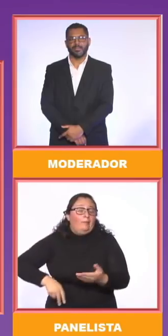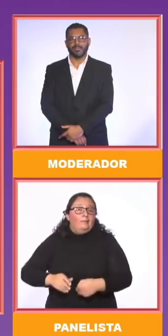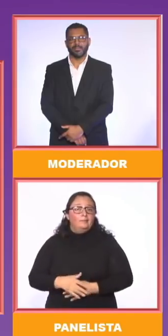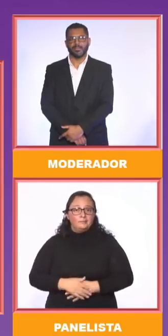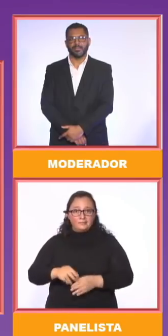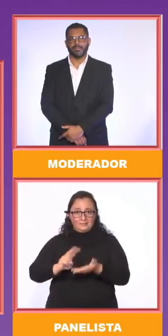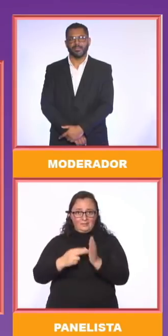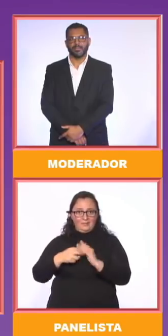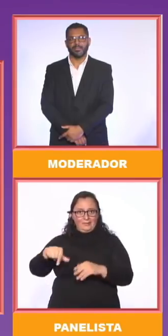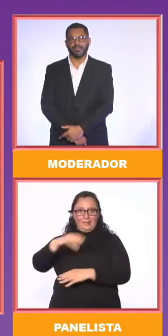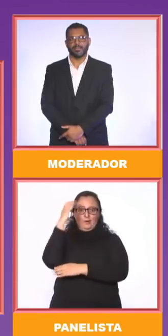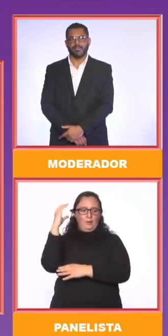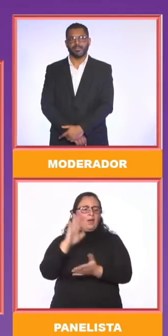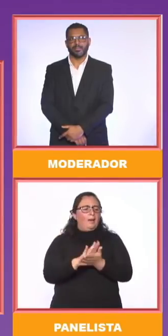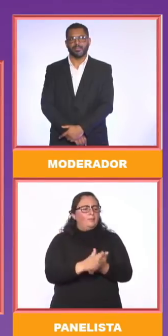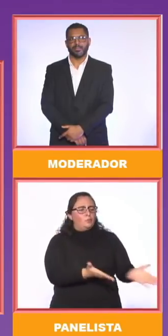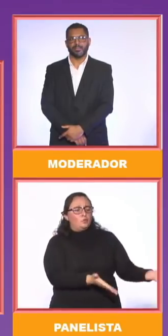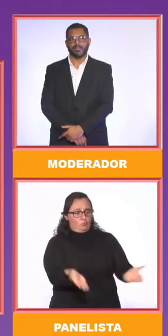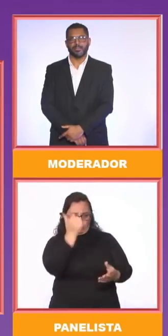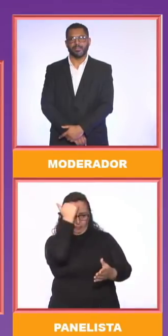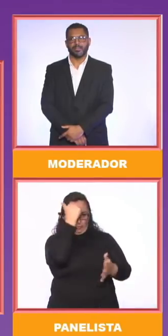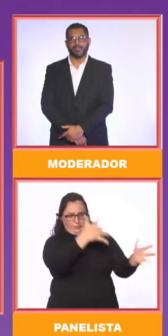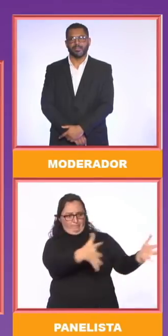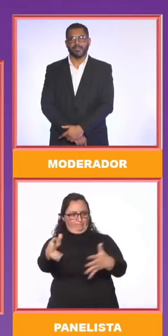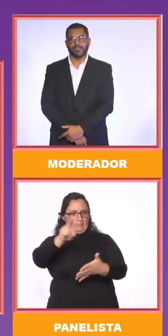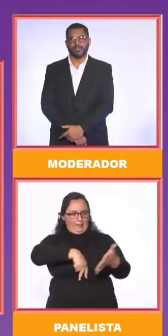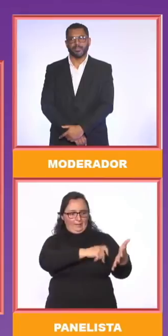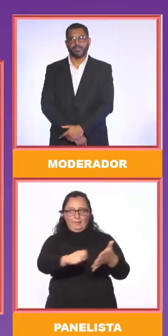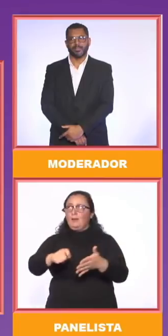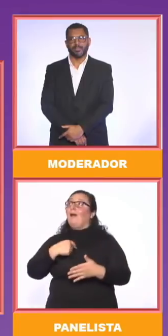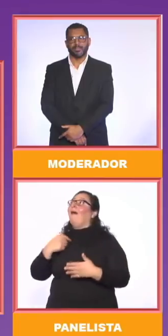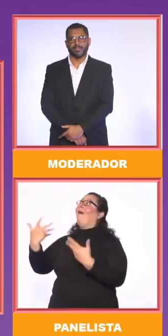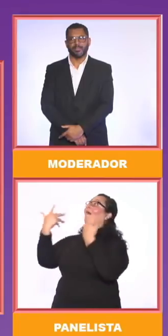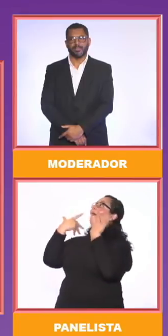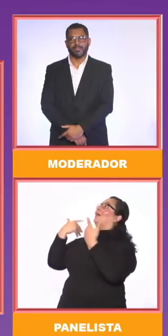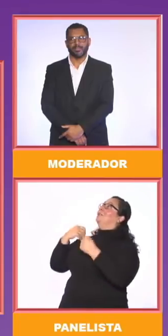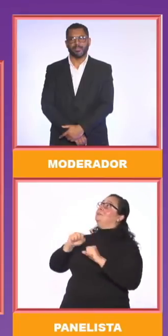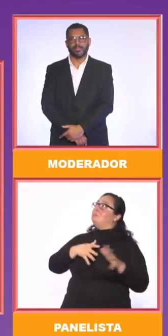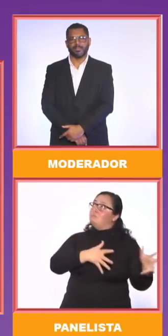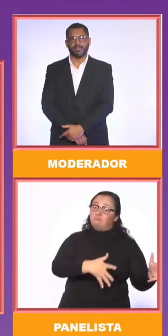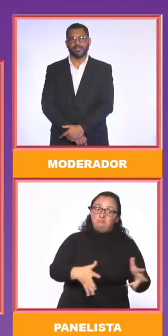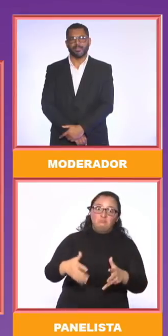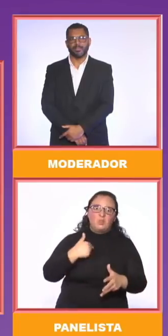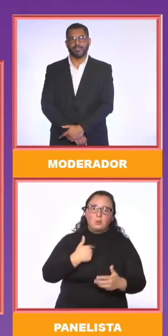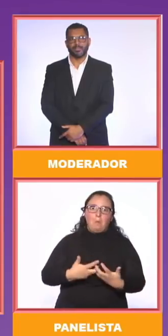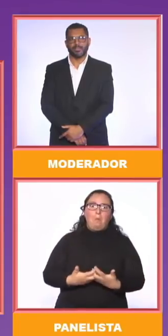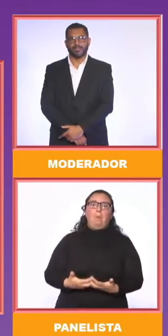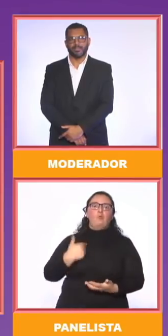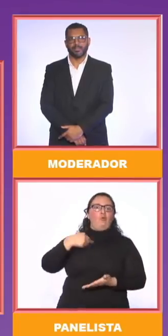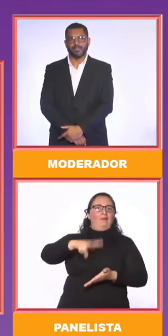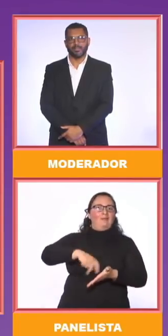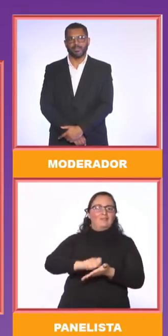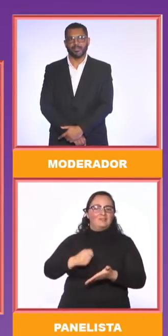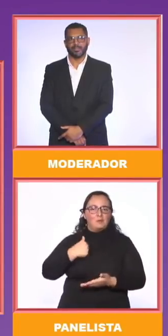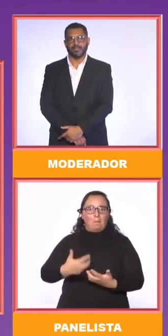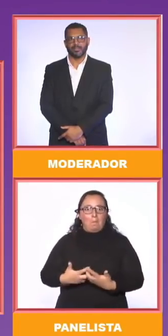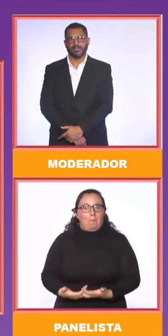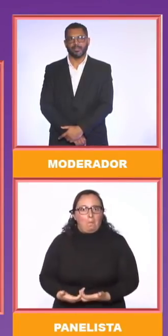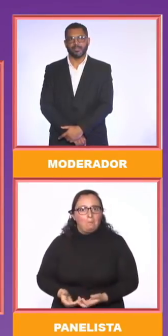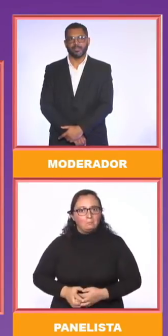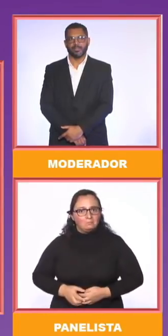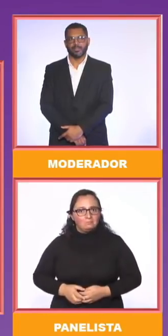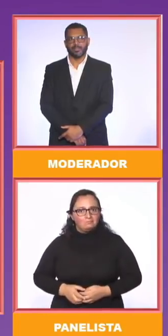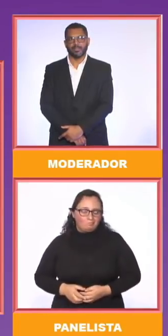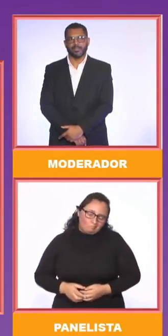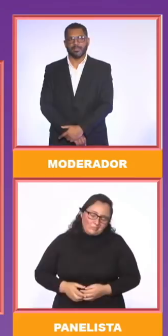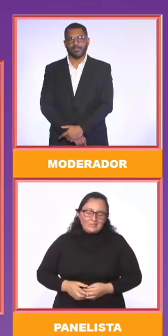sistemas de formación. Y con todo respeto lo dijo. Ese país se dedicó a llevar a los maestros a maestrías y a doctorados.